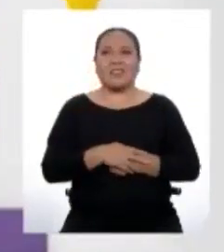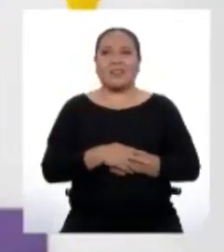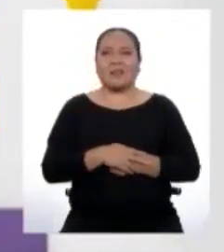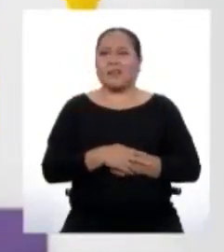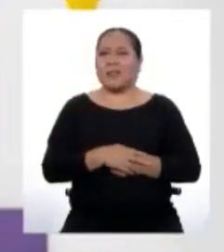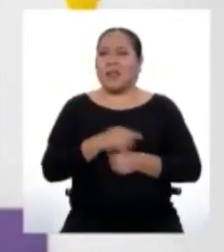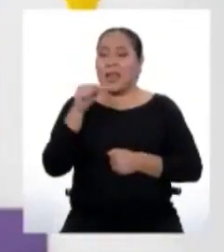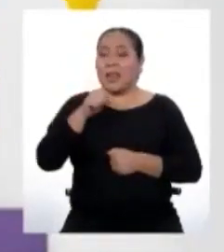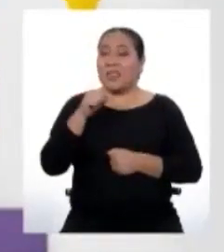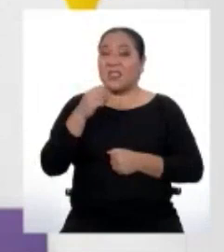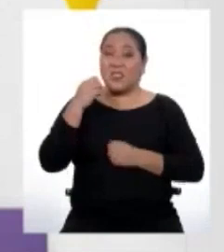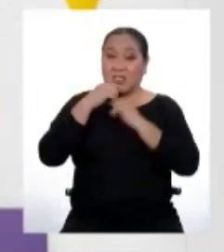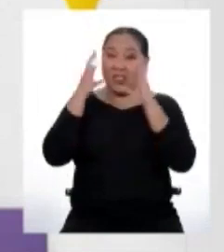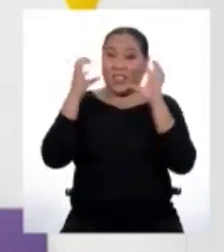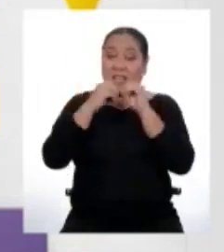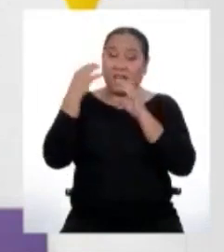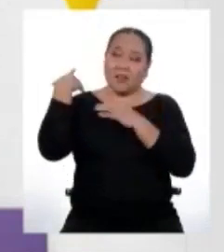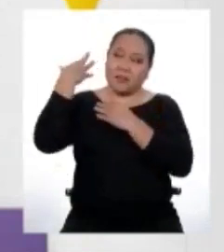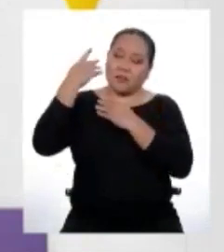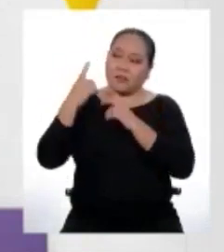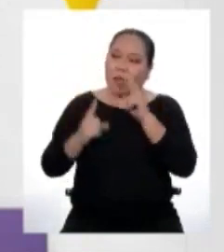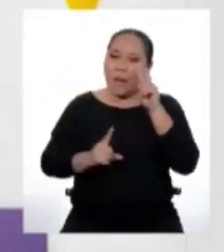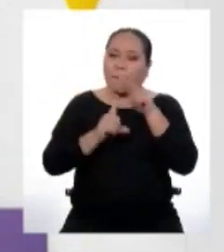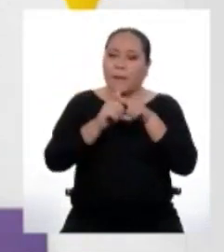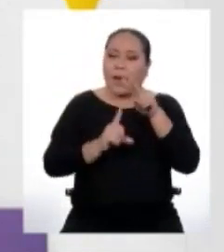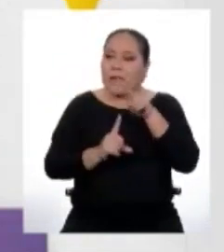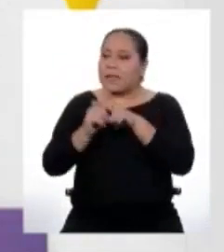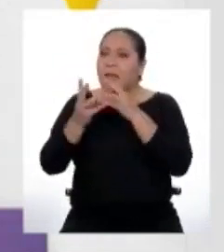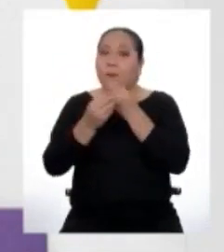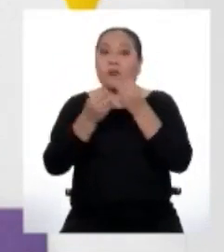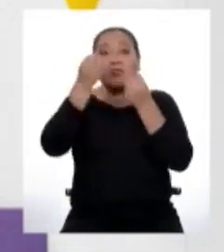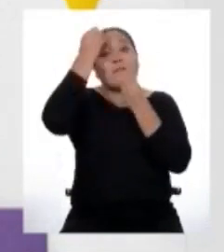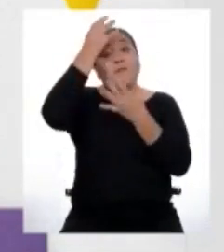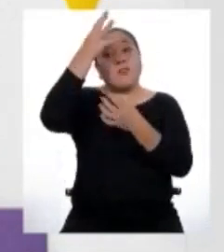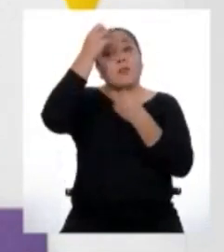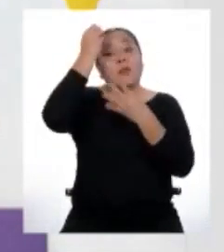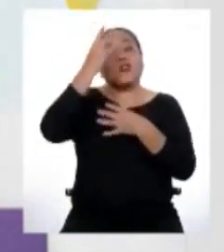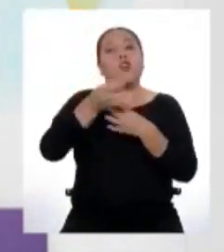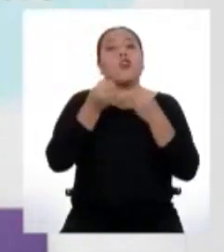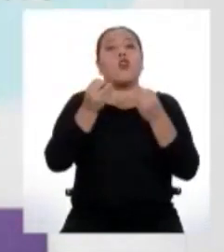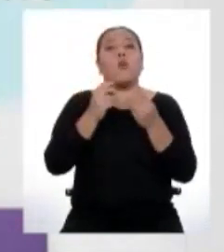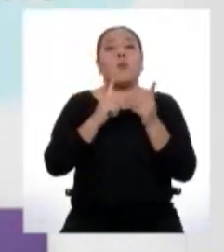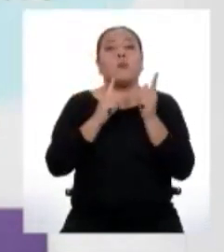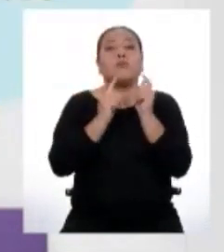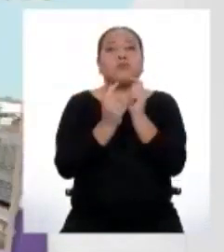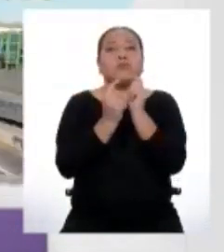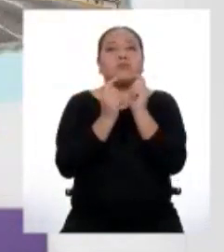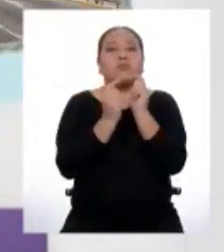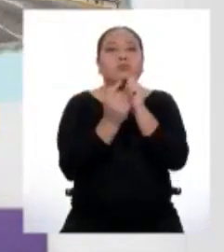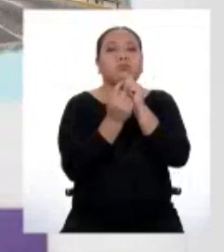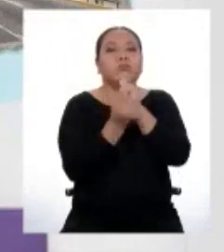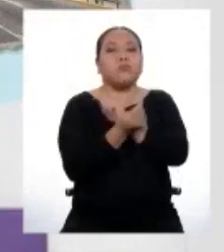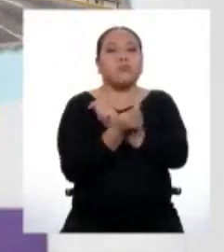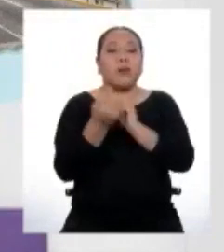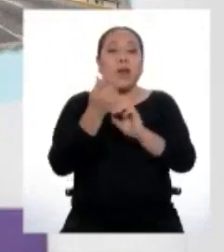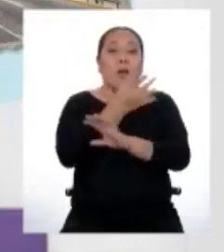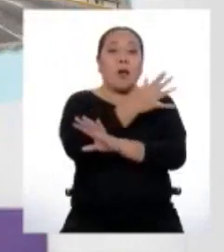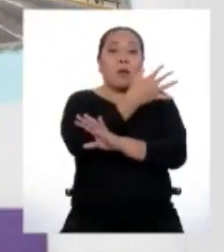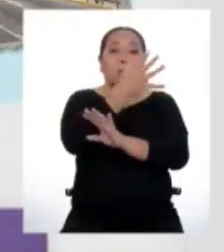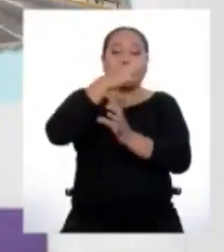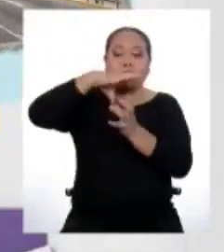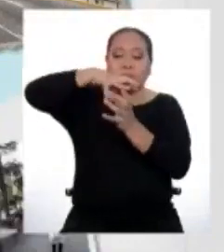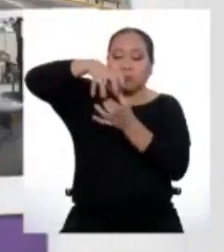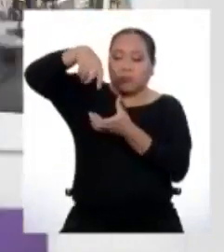En estos días, estamos recibiendo muchísima información sobre cómo se ha estado recuperando nuestro ambiente. Ahora que hemos estado